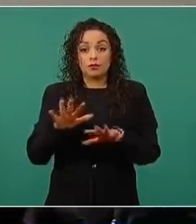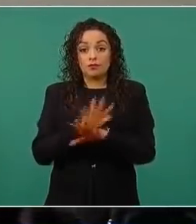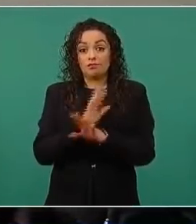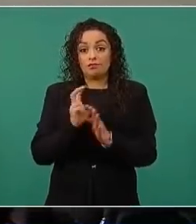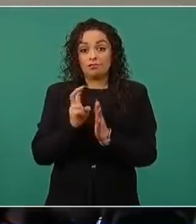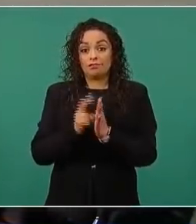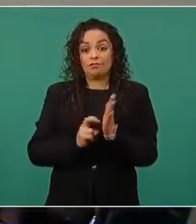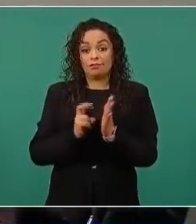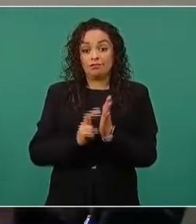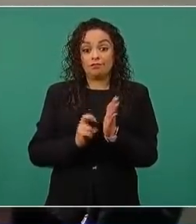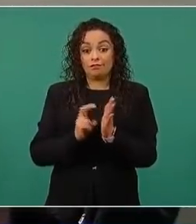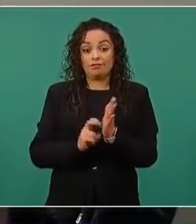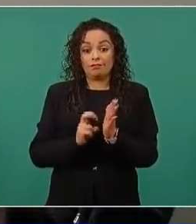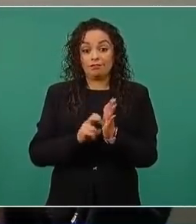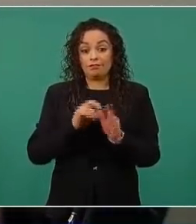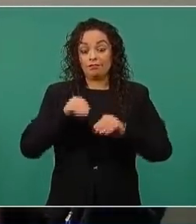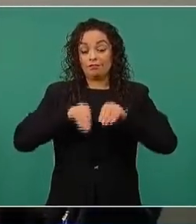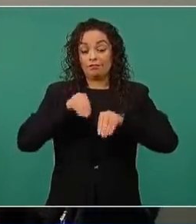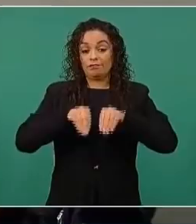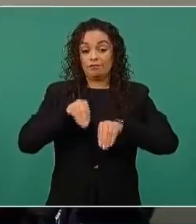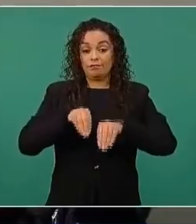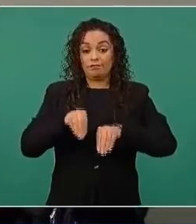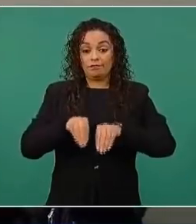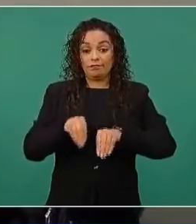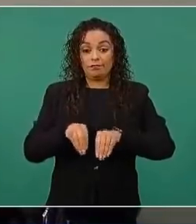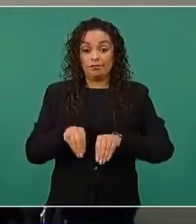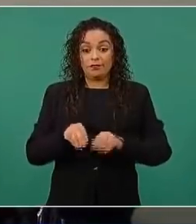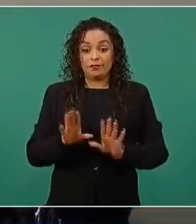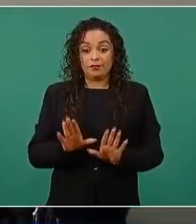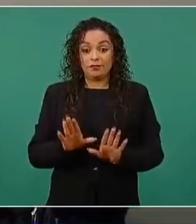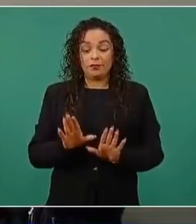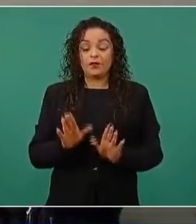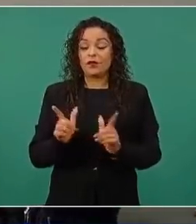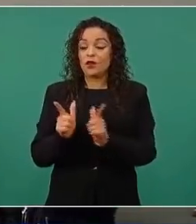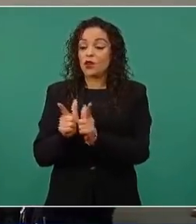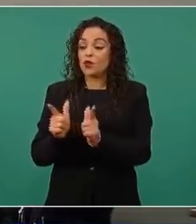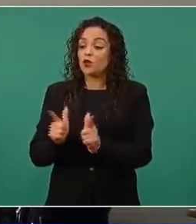con el PAN,